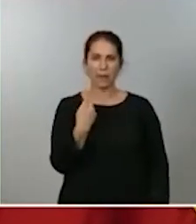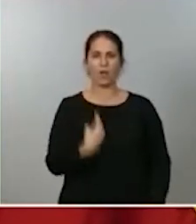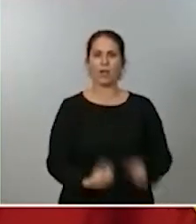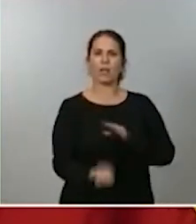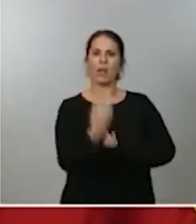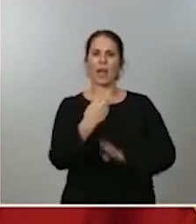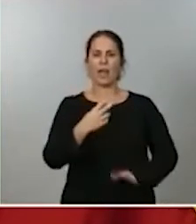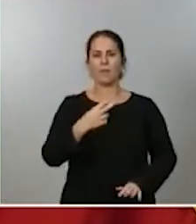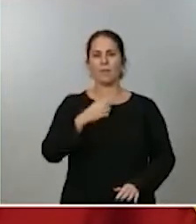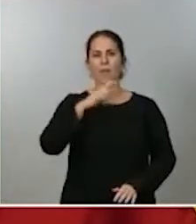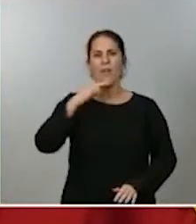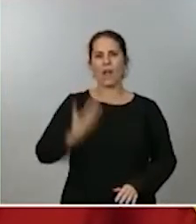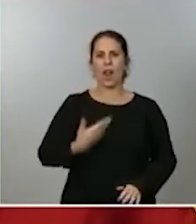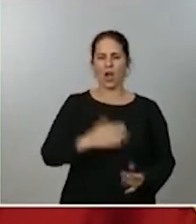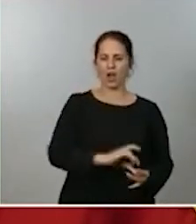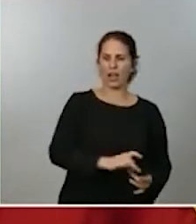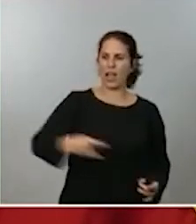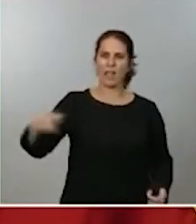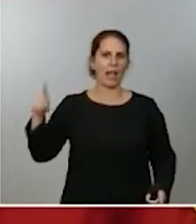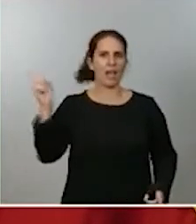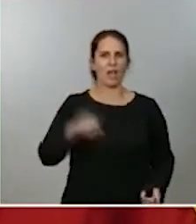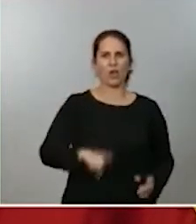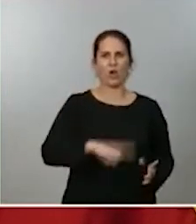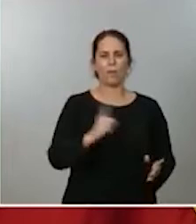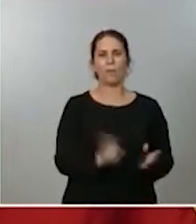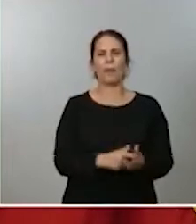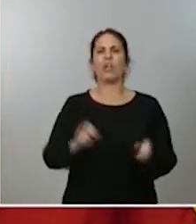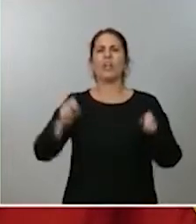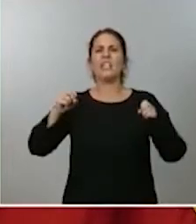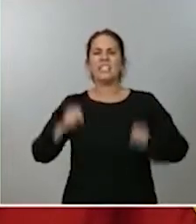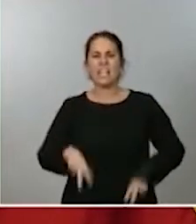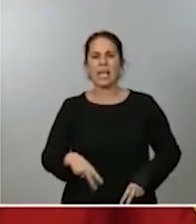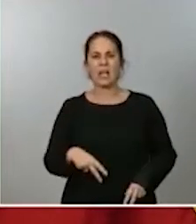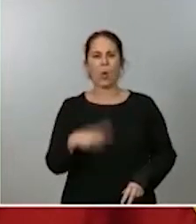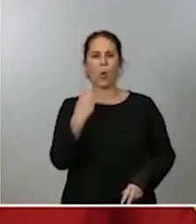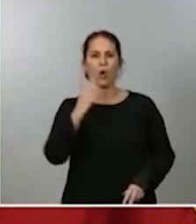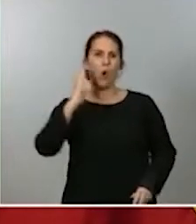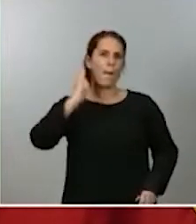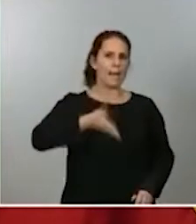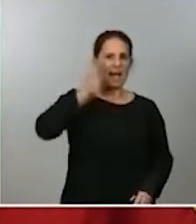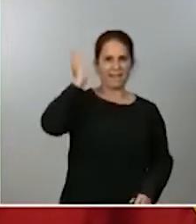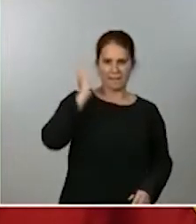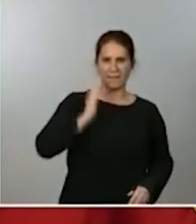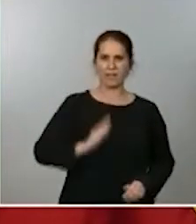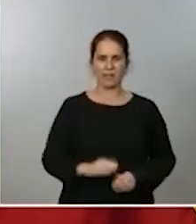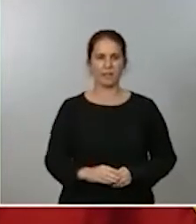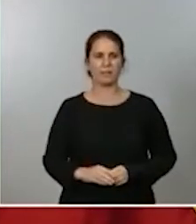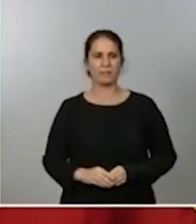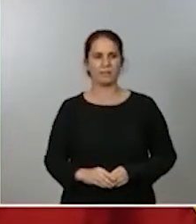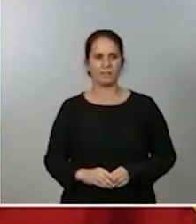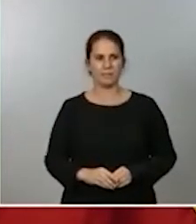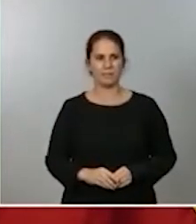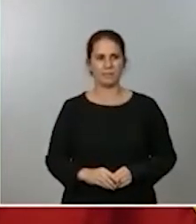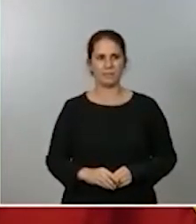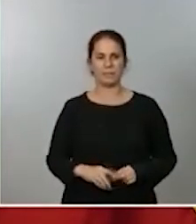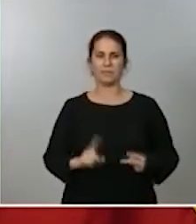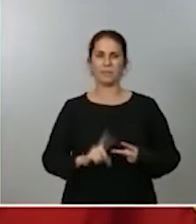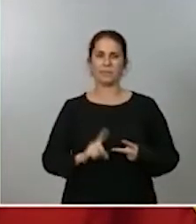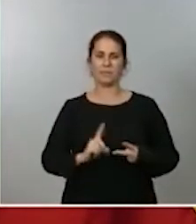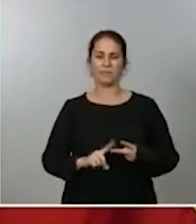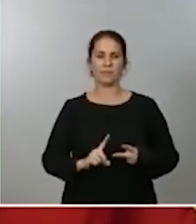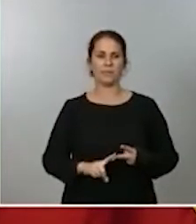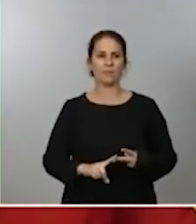largo de la cadena sin que se destruya en ningún eslabón con respecto al anterior y en segundo lugar que haya una